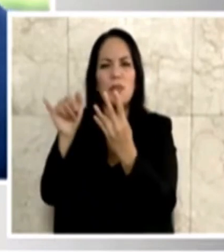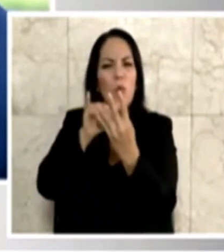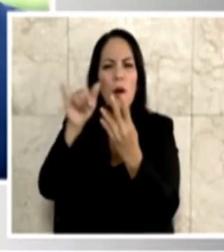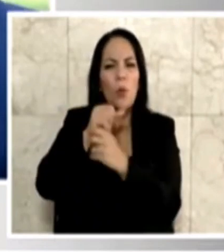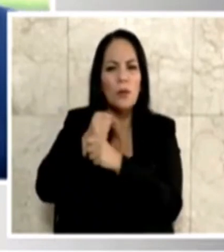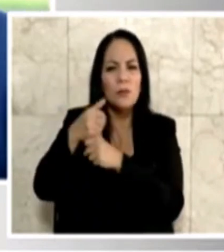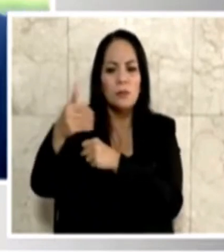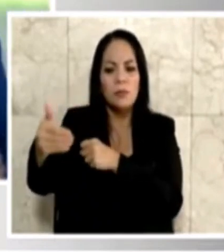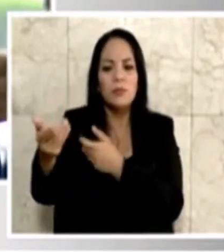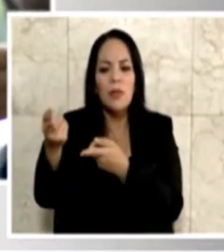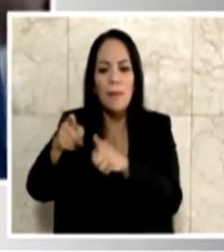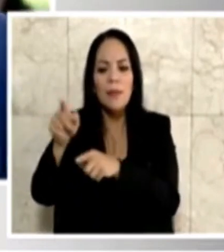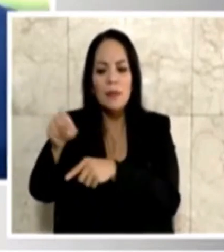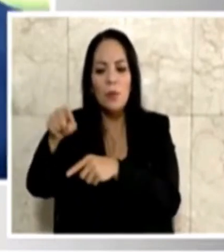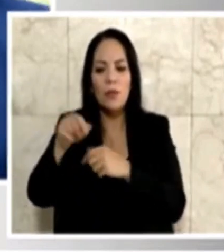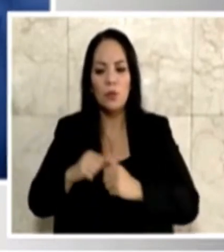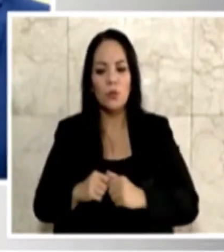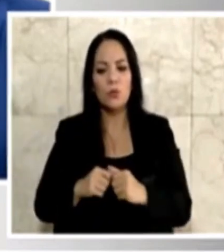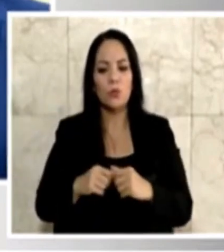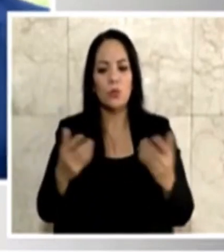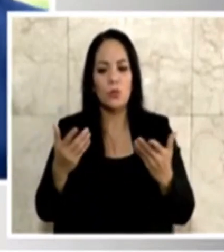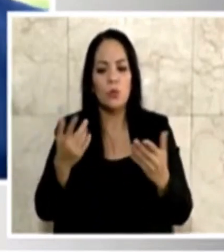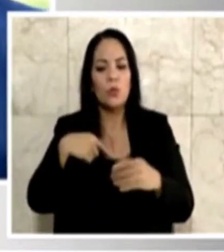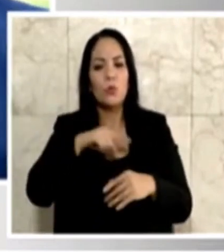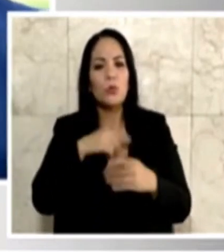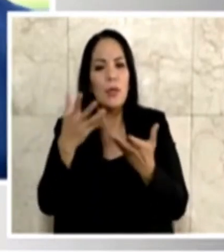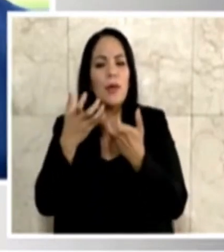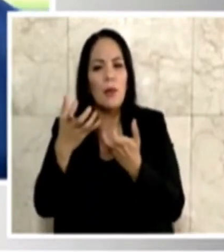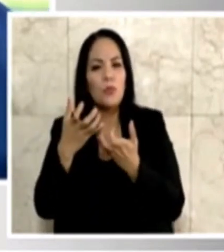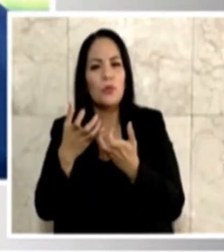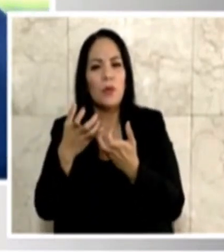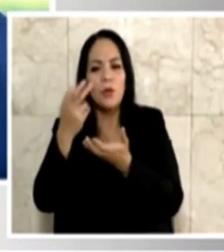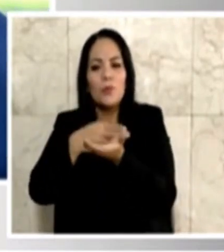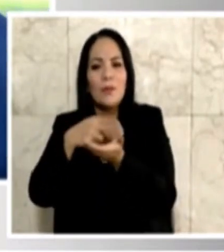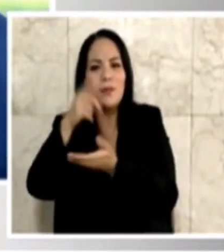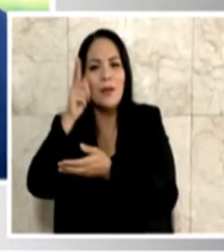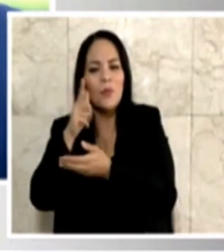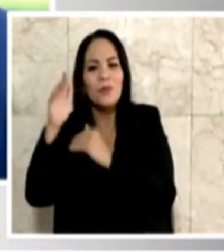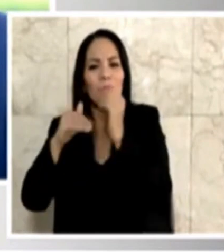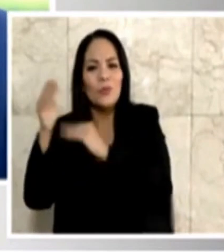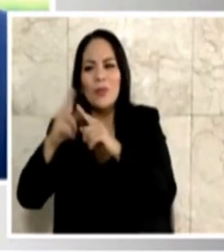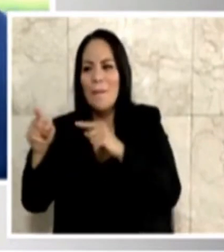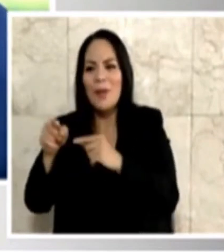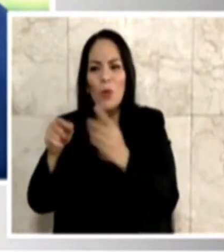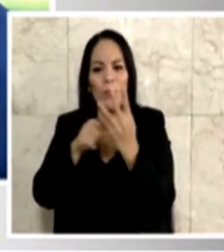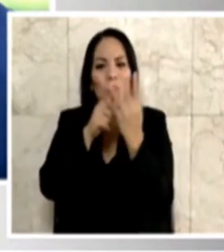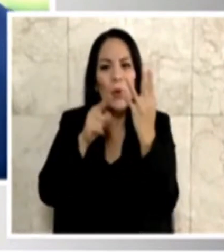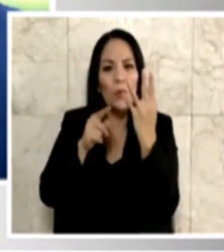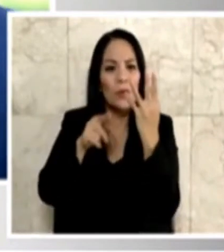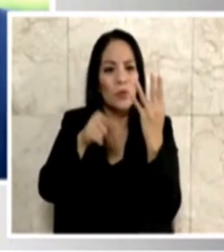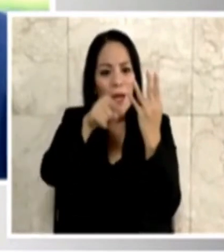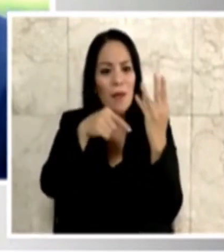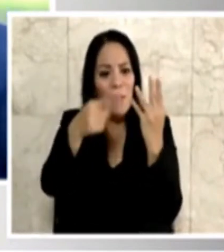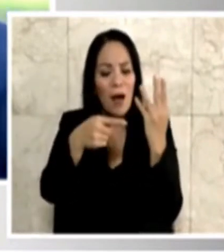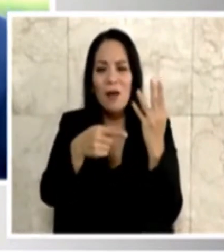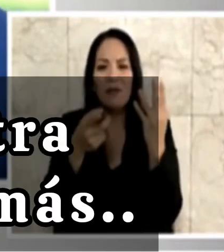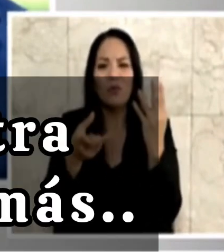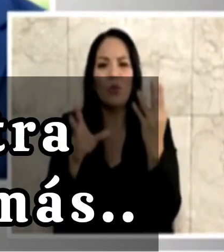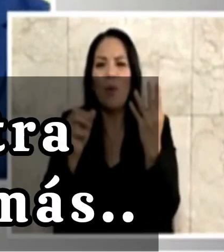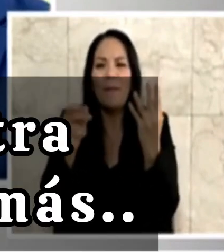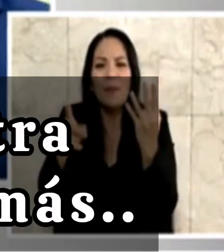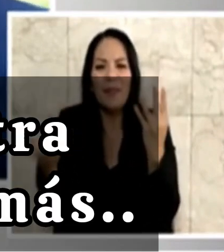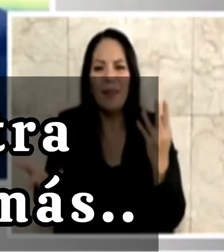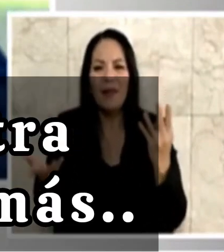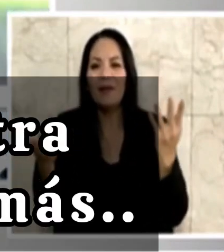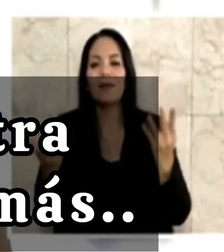ellos? O porque mañana queremos que el hospital de Limón se construya, pero si esos mismos están al frente, no se lo van a permitir. ¿Qué pasa con ellos, por favor?